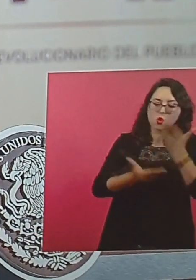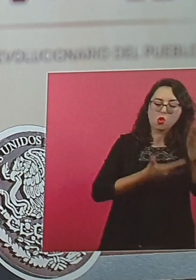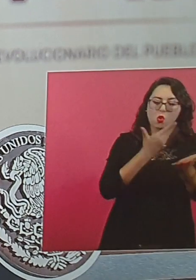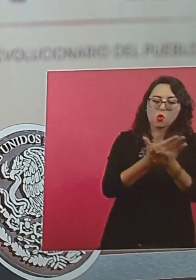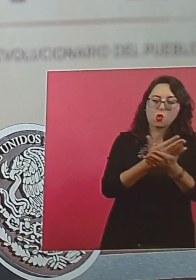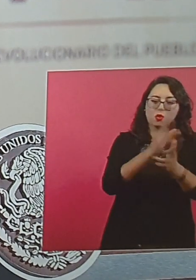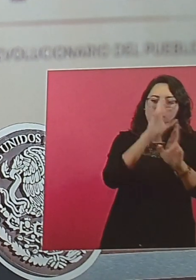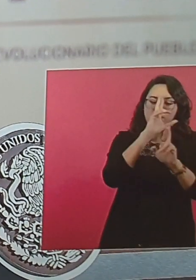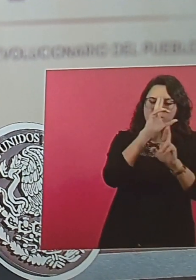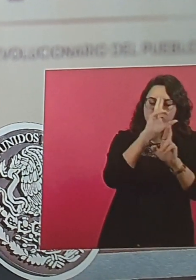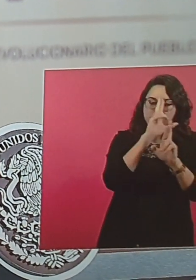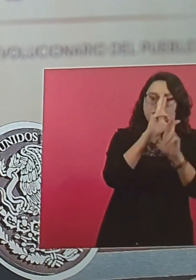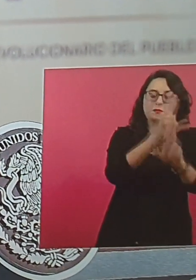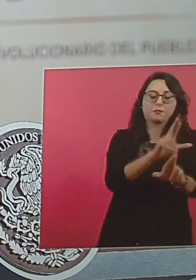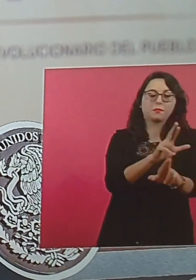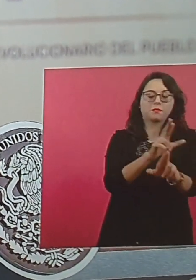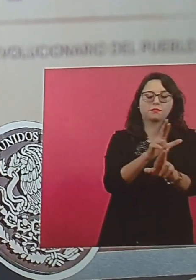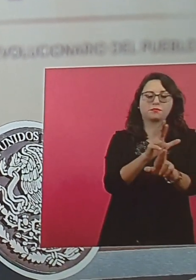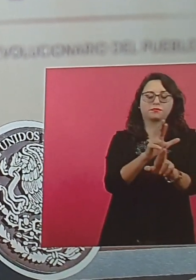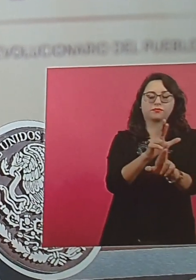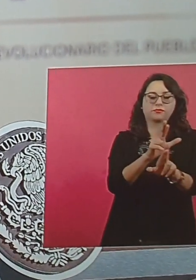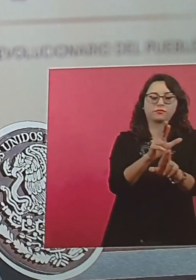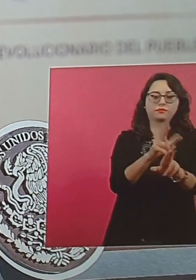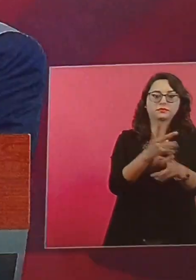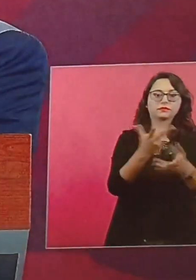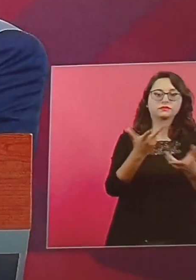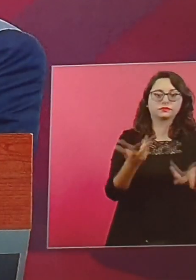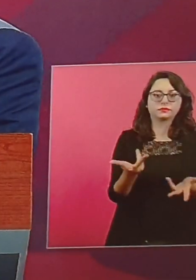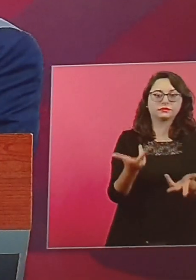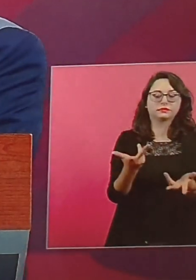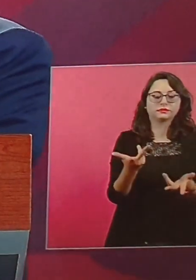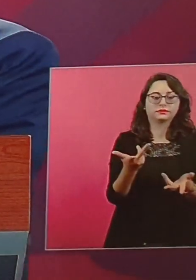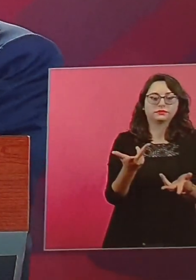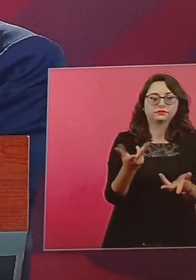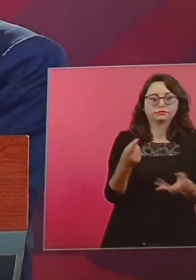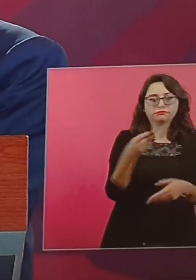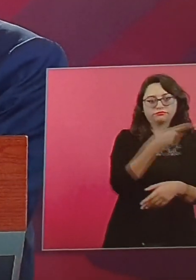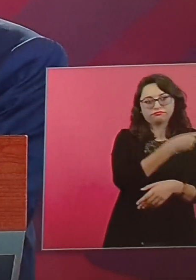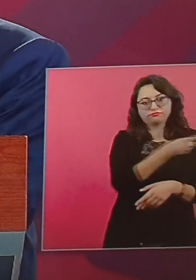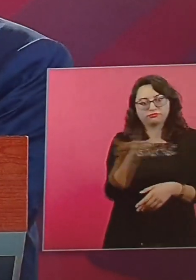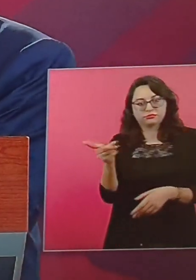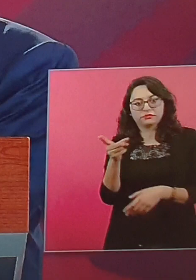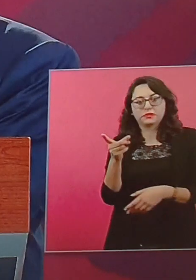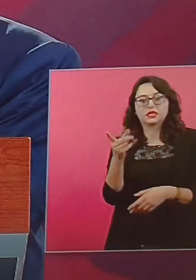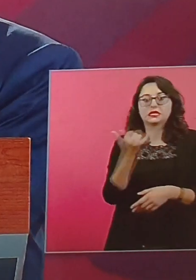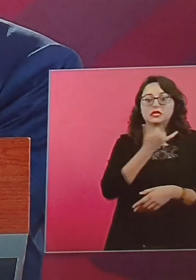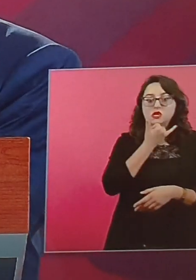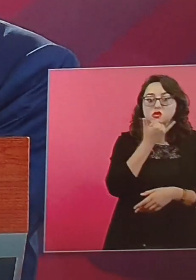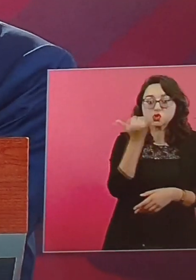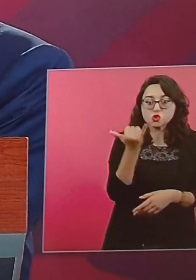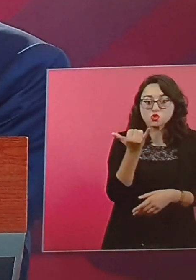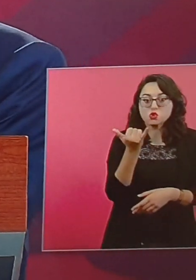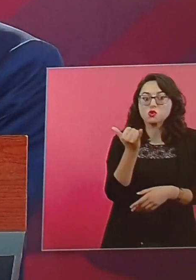Para que, si se cayó en este error,